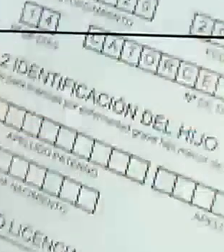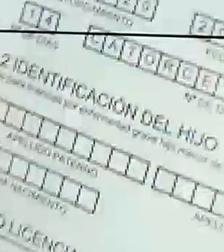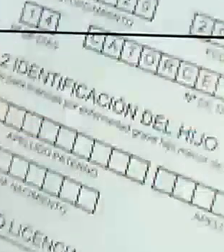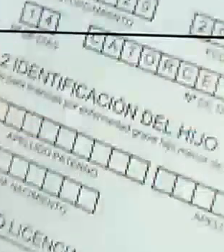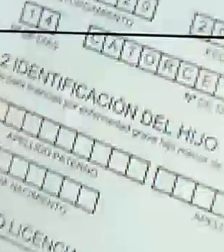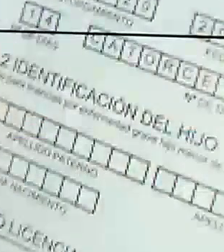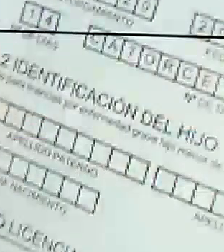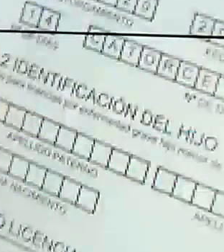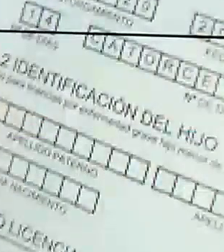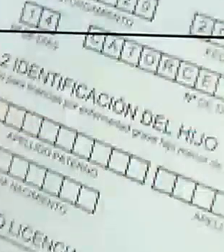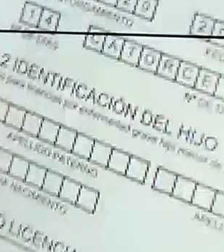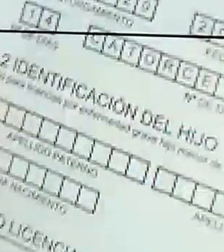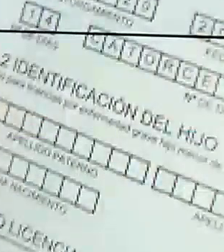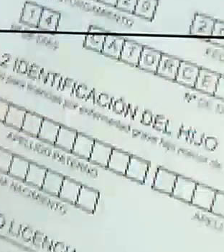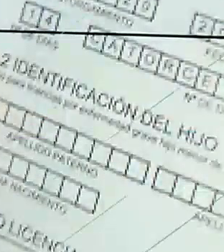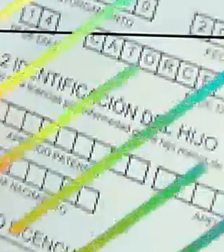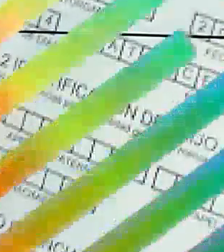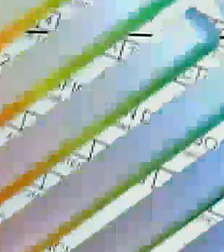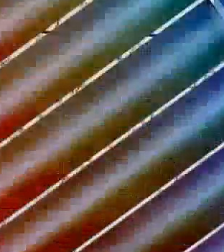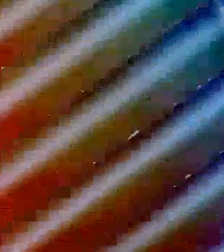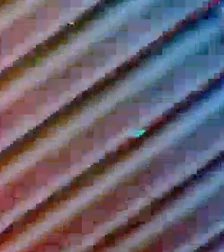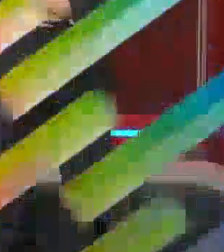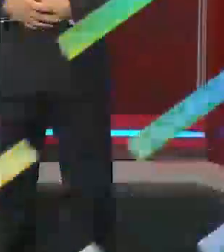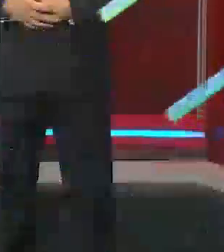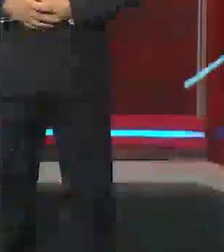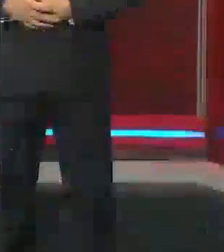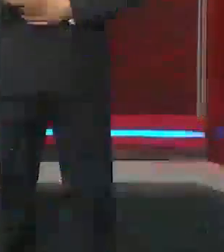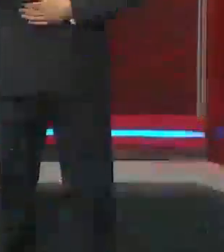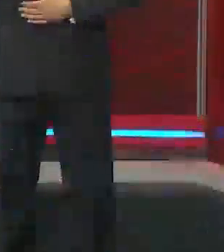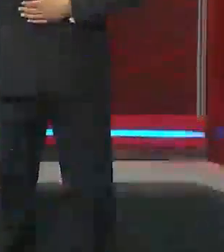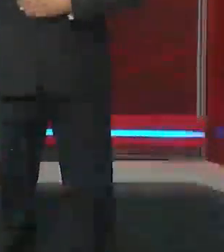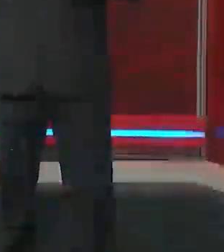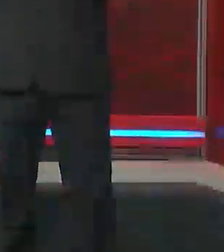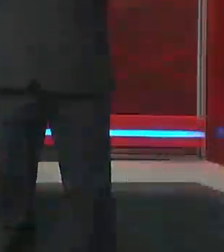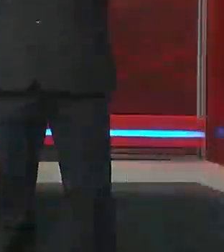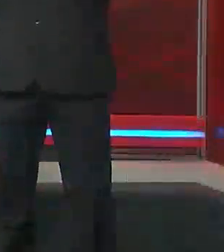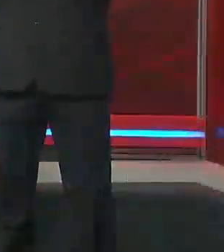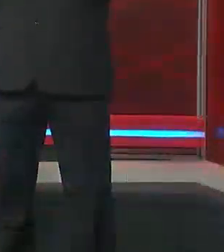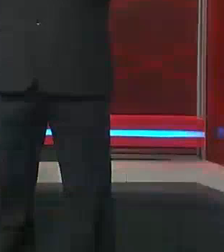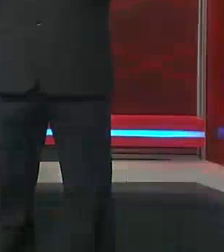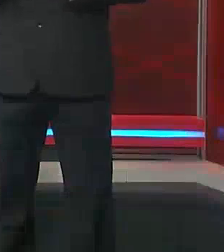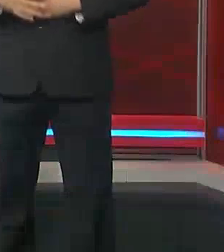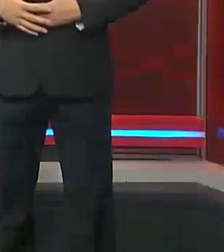licencia médica autocuidado